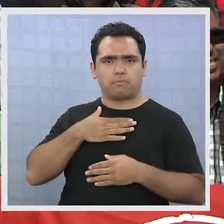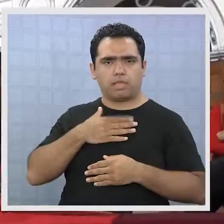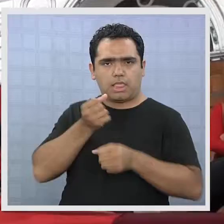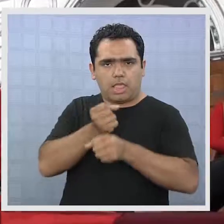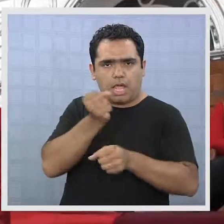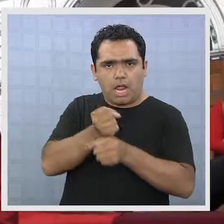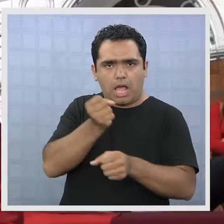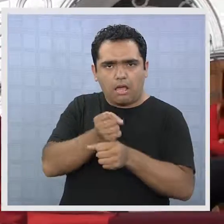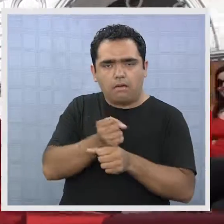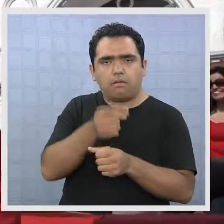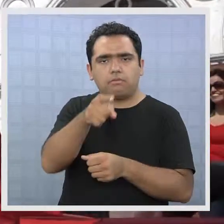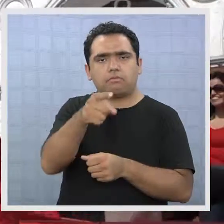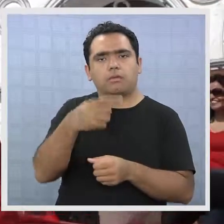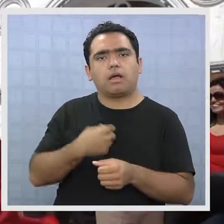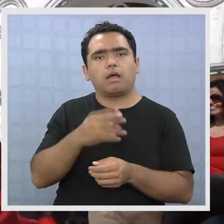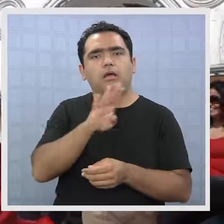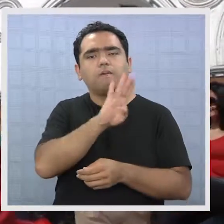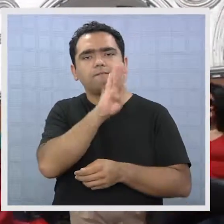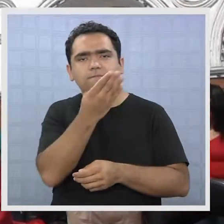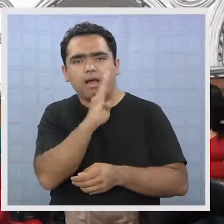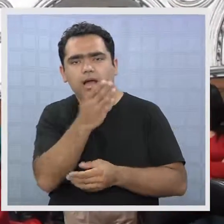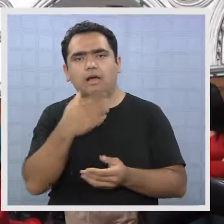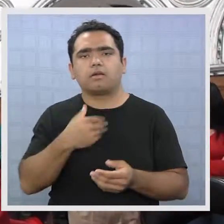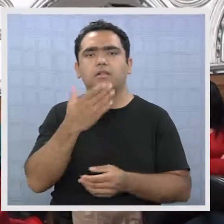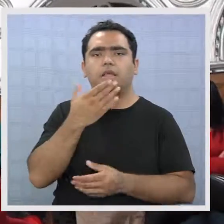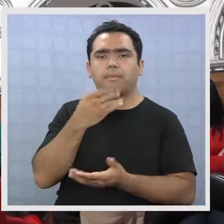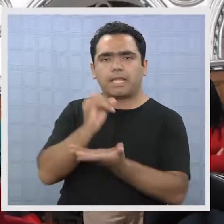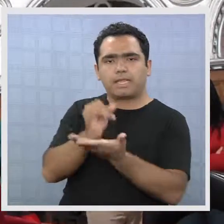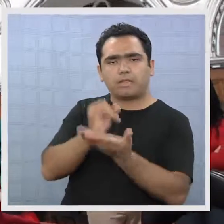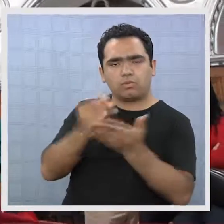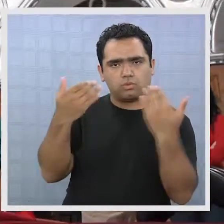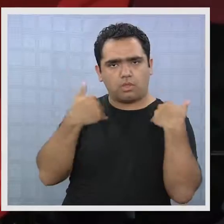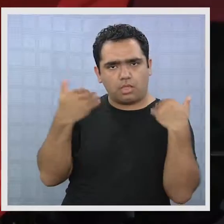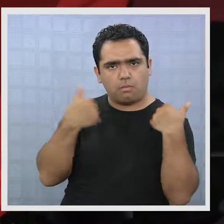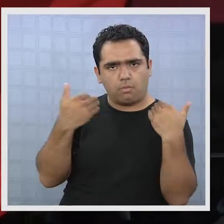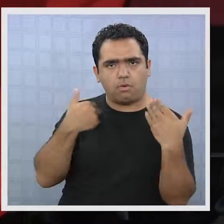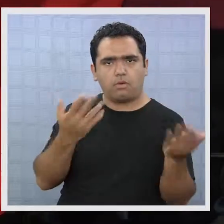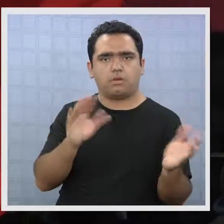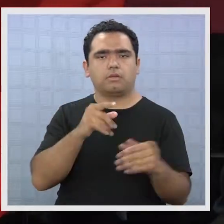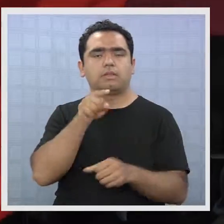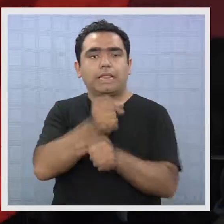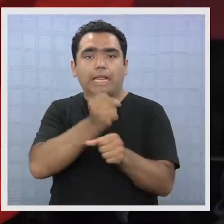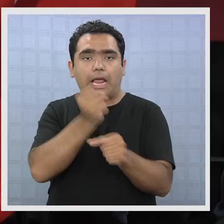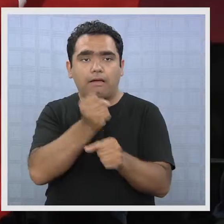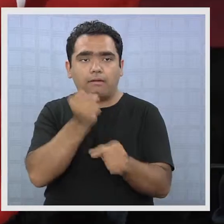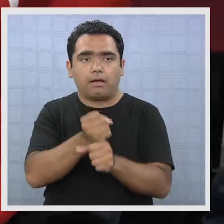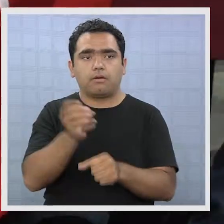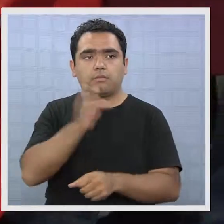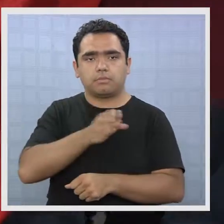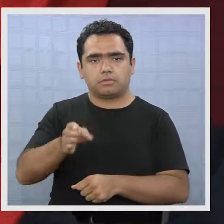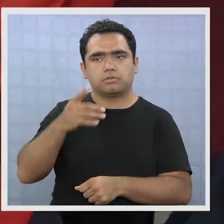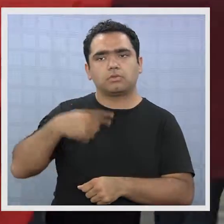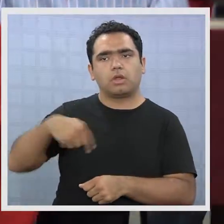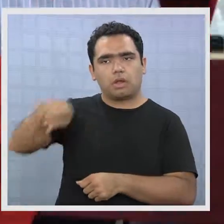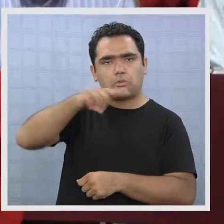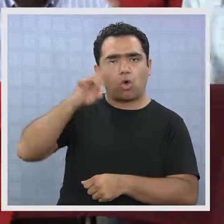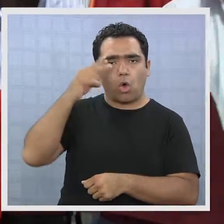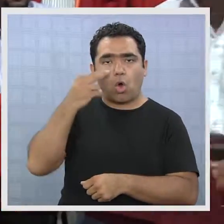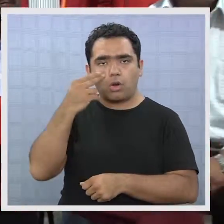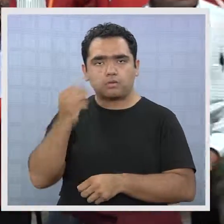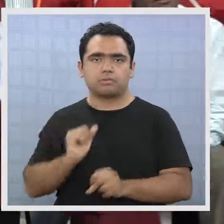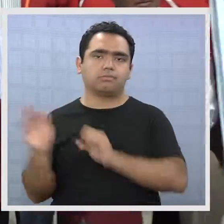trabajo de años en la Liga Bancaria, en el CODI y en el Instituto del Deporte. Trabajo que la comunidad sabrá